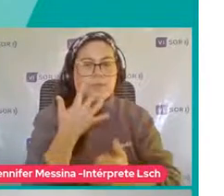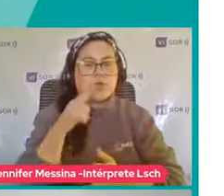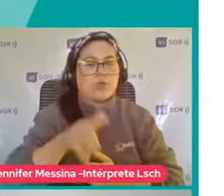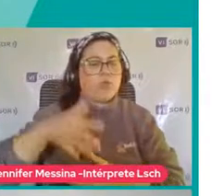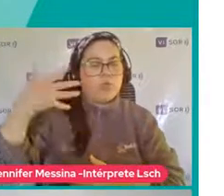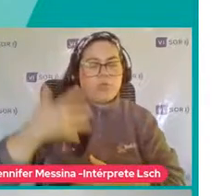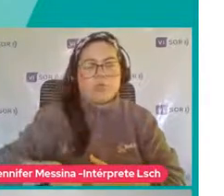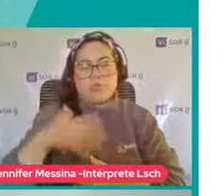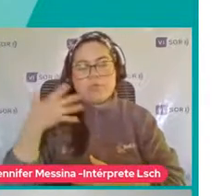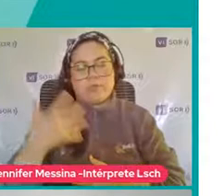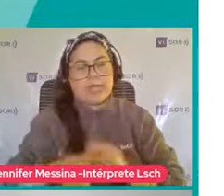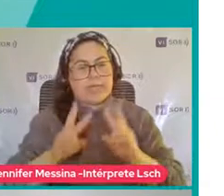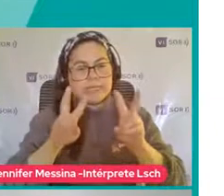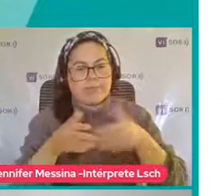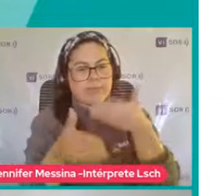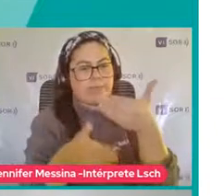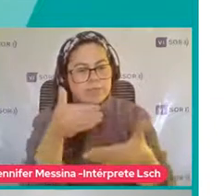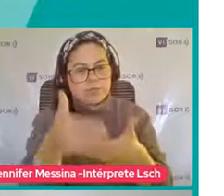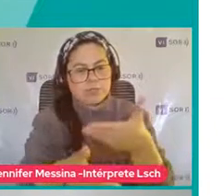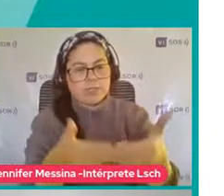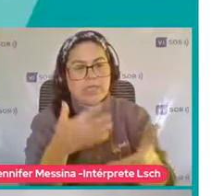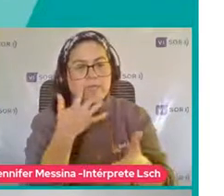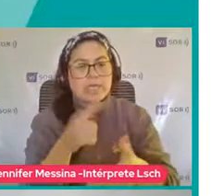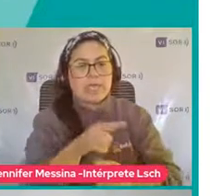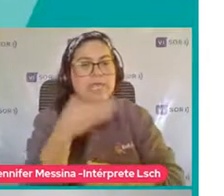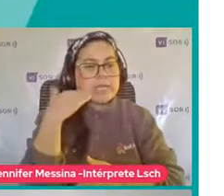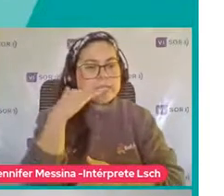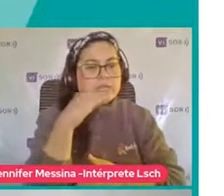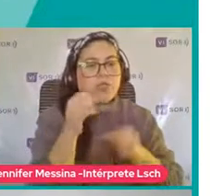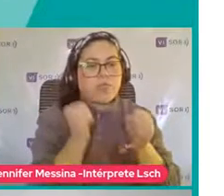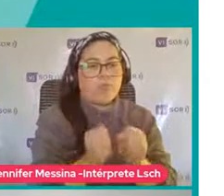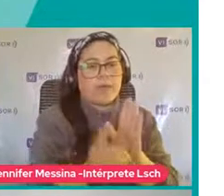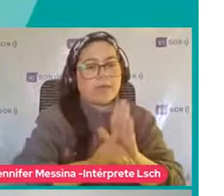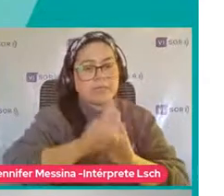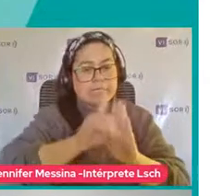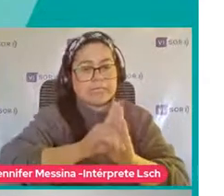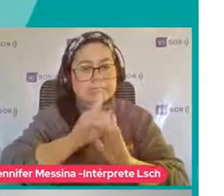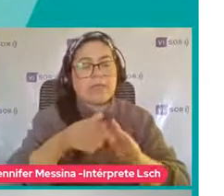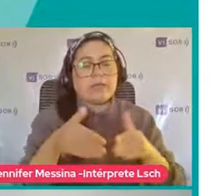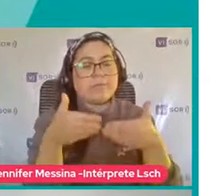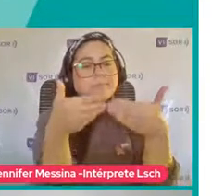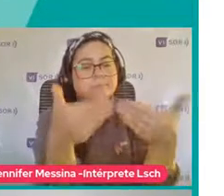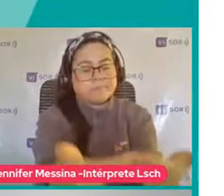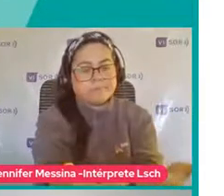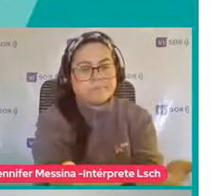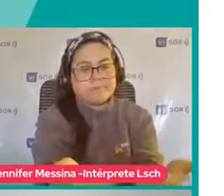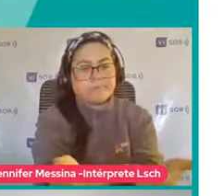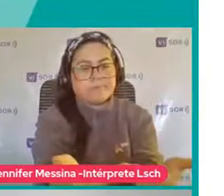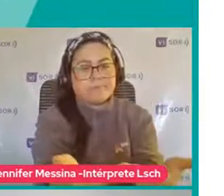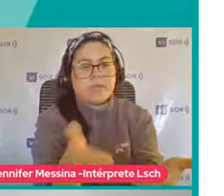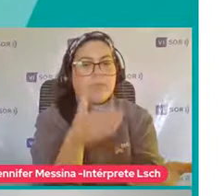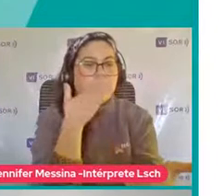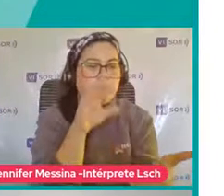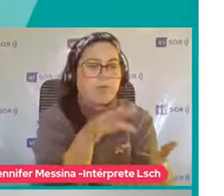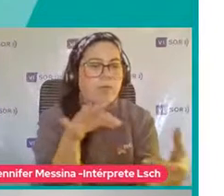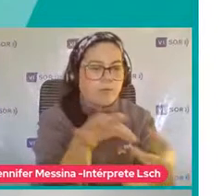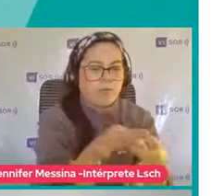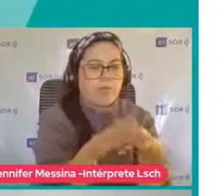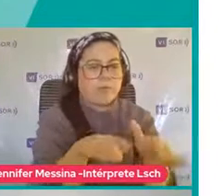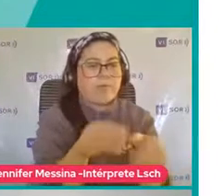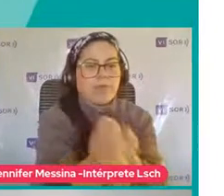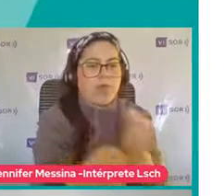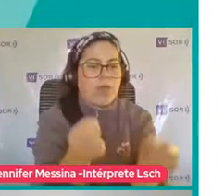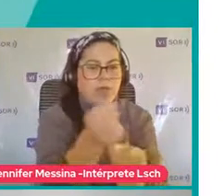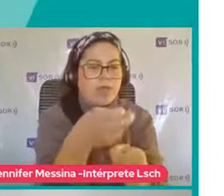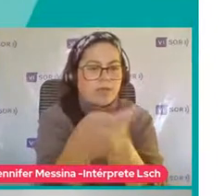este proceso Para poder hacer Que el niño Tenga un desarrollo Posterior Mucho más Acorde a su edad cronológica Que le sea